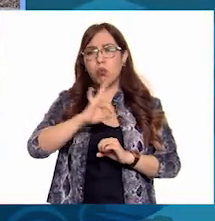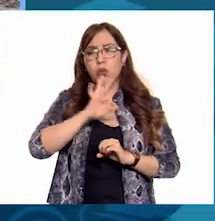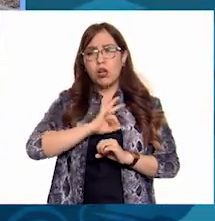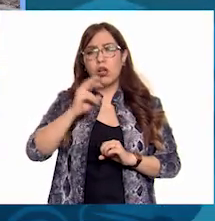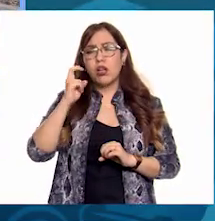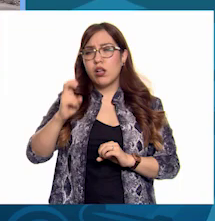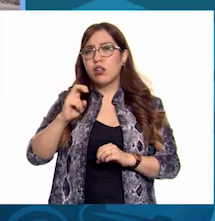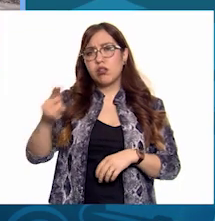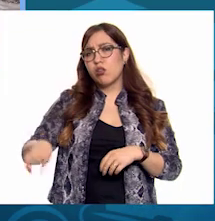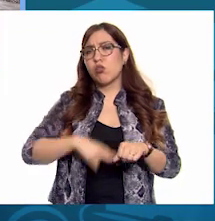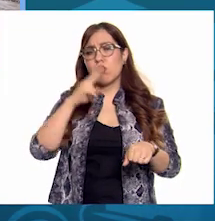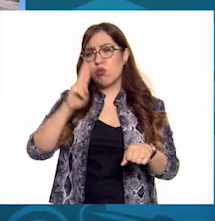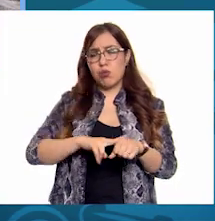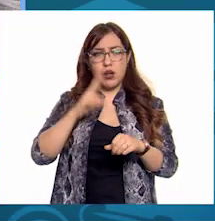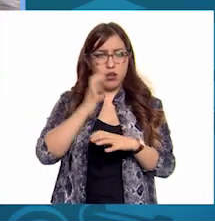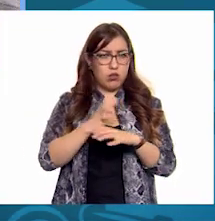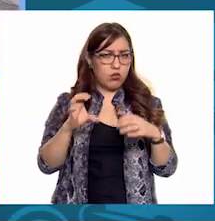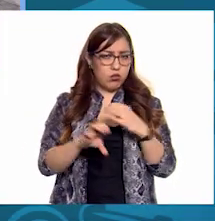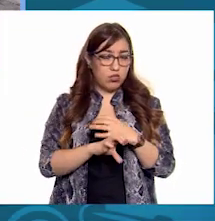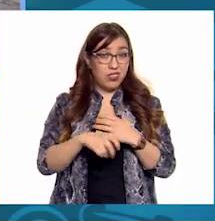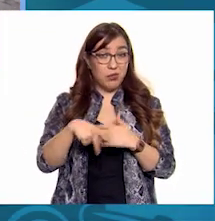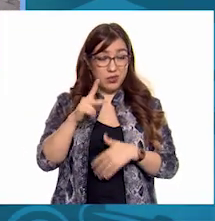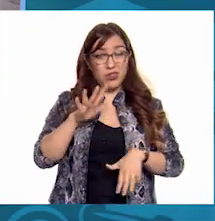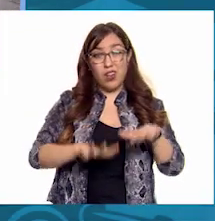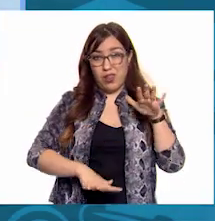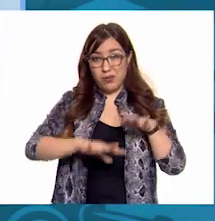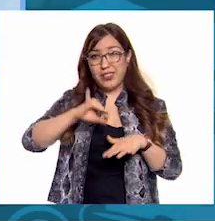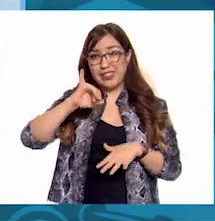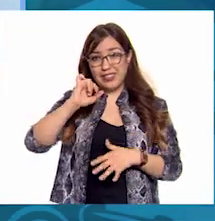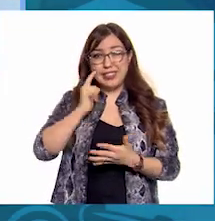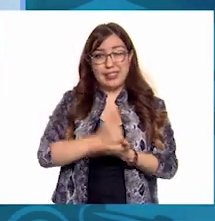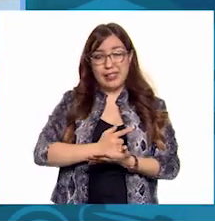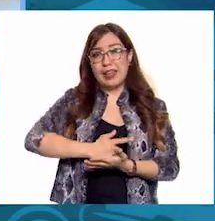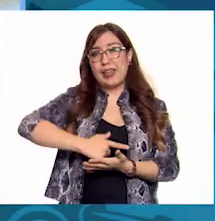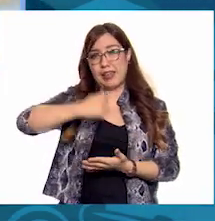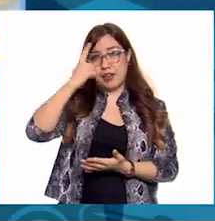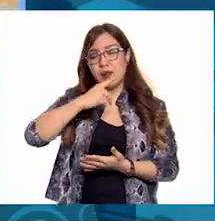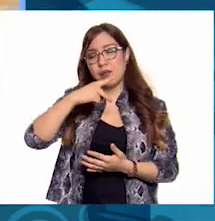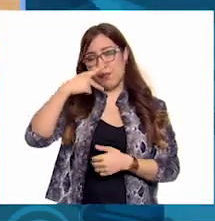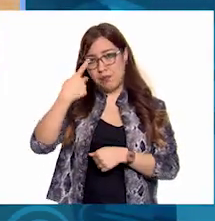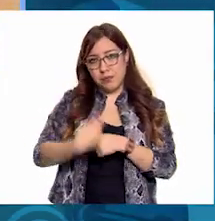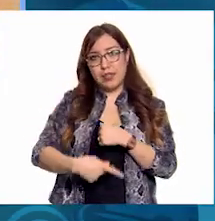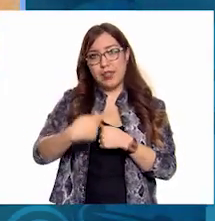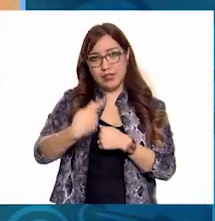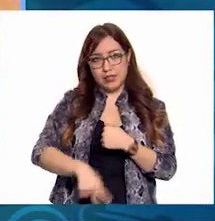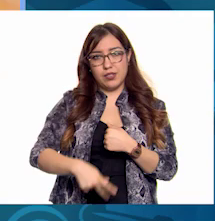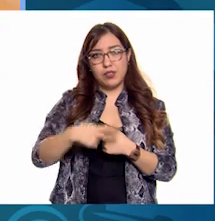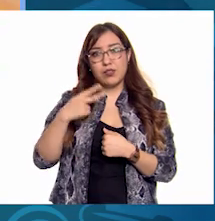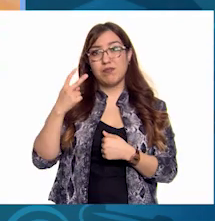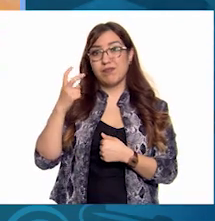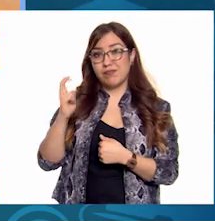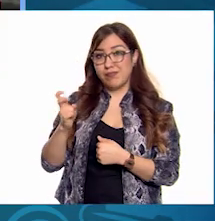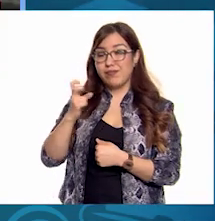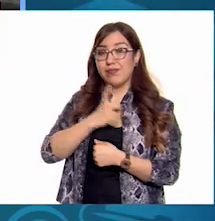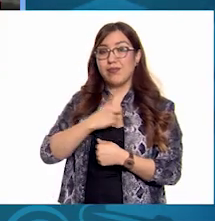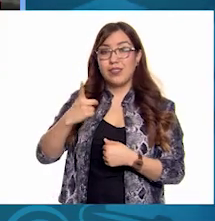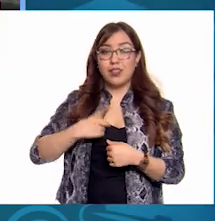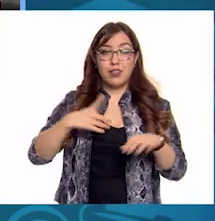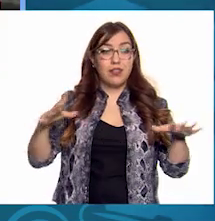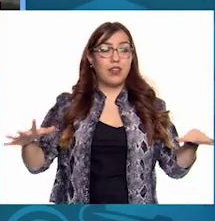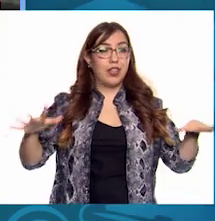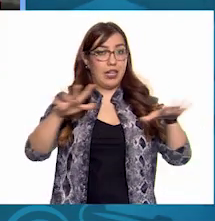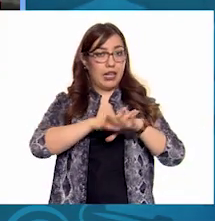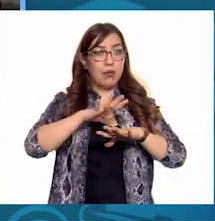como desechos domésticos Sin embargo, otras veces, el subproducto puede ser un producto peligroso Que incluso tiene que tener un tratamiento adecuado